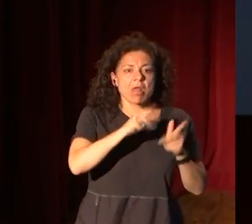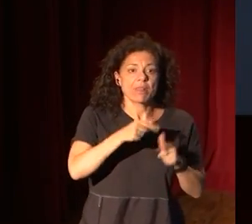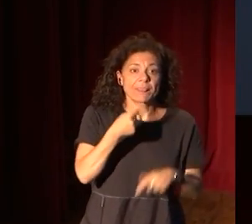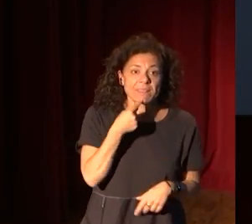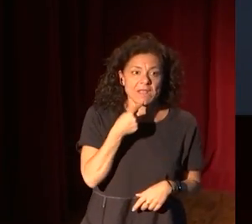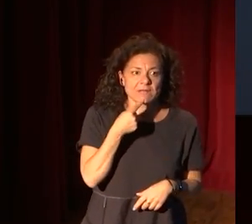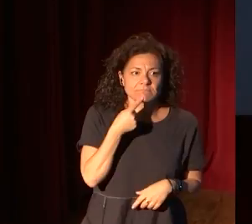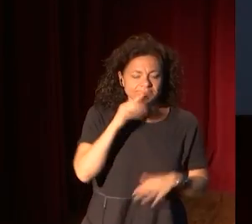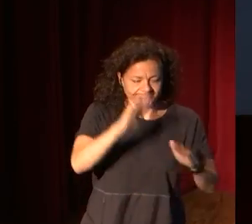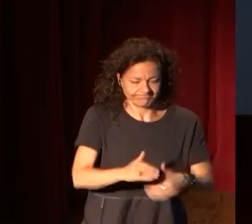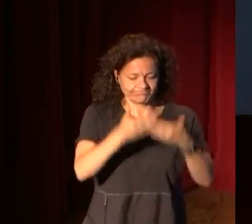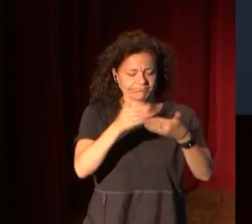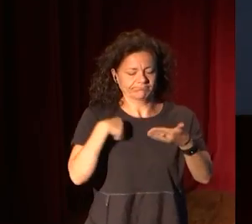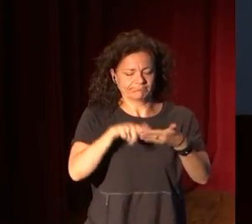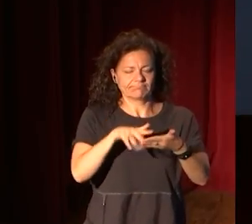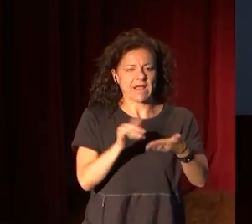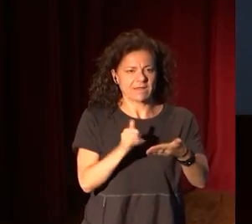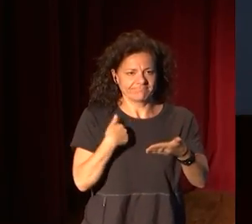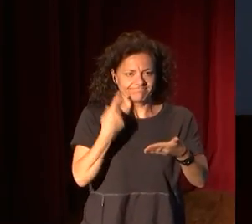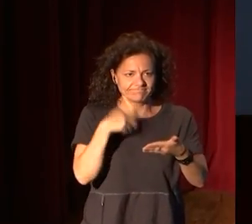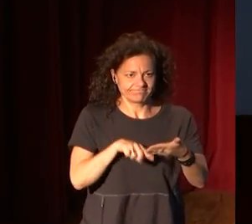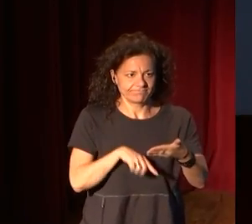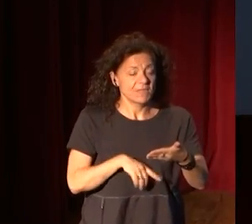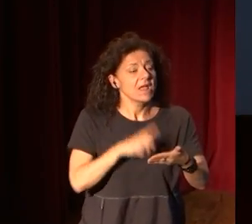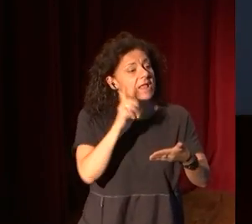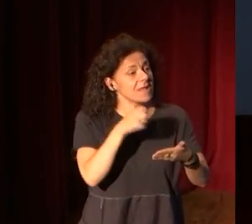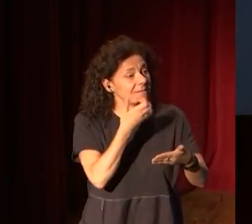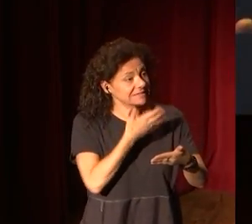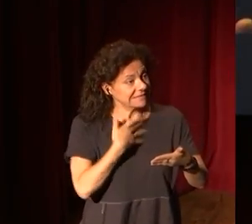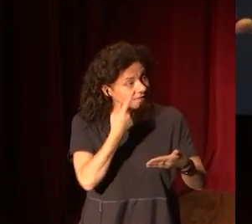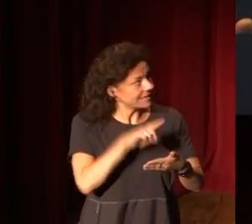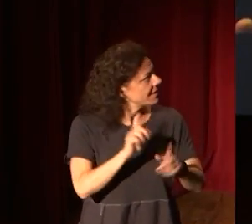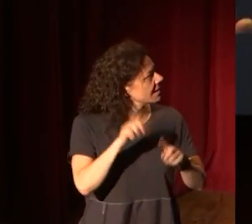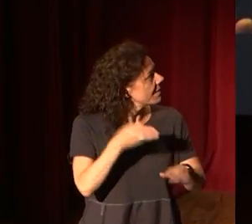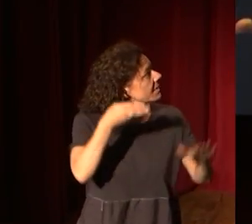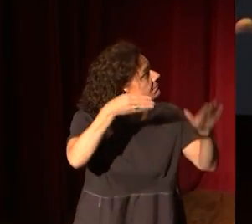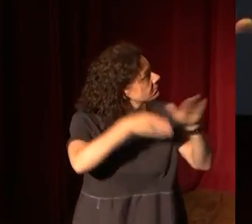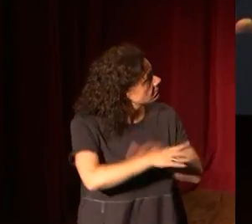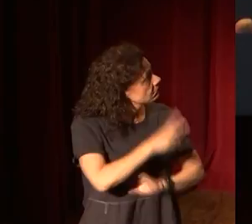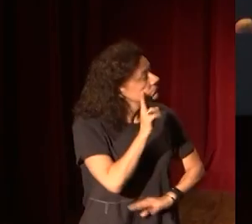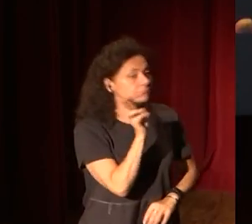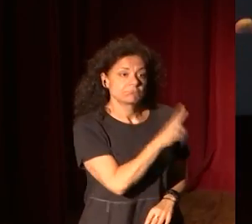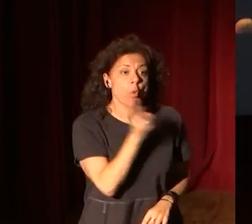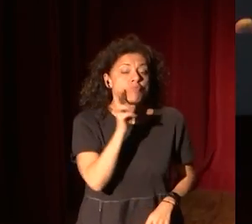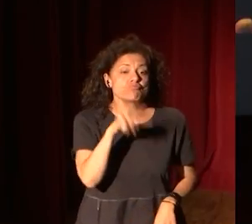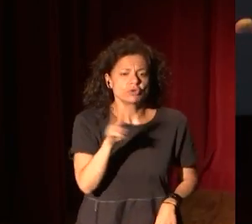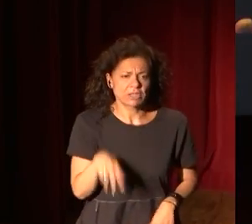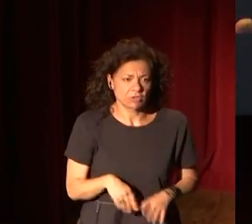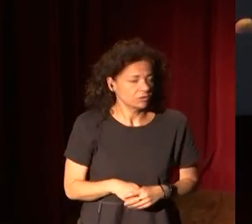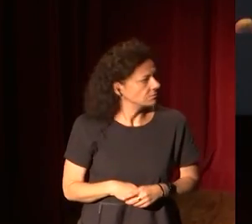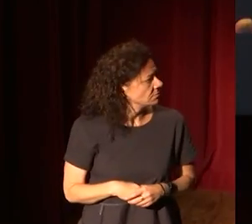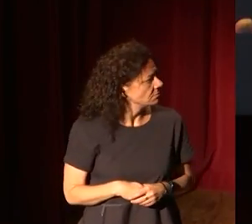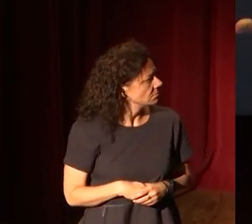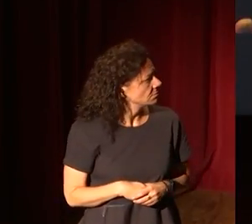les va a llegar. Por último, si quieren saber de esto, también pueden ir a museos, aquí, perdonen, a